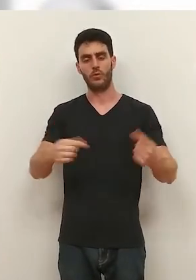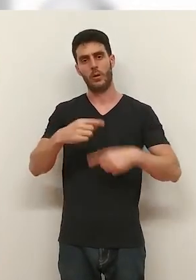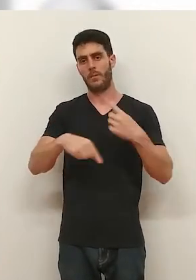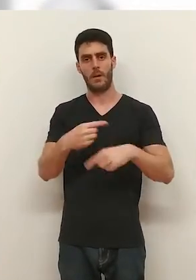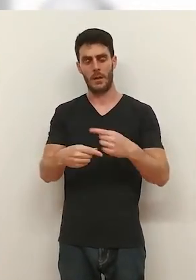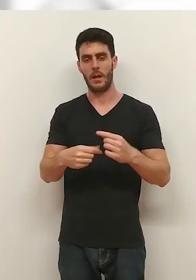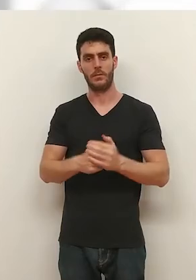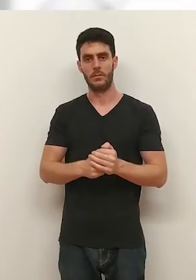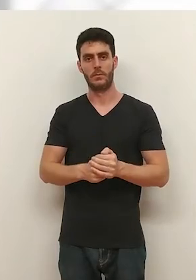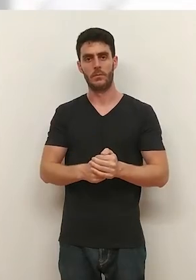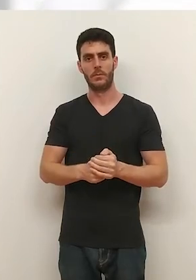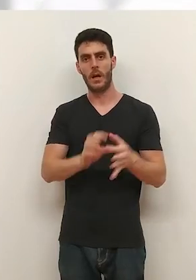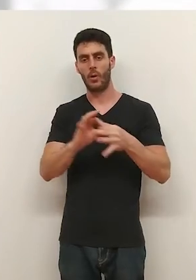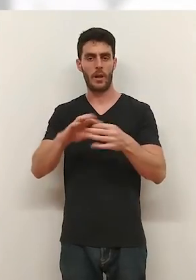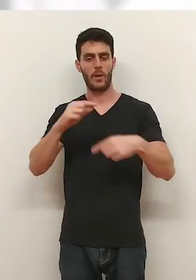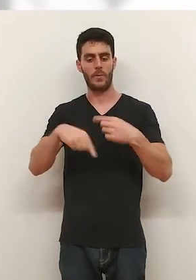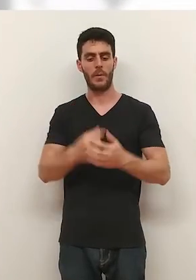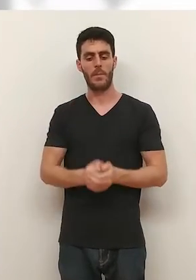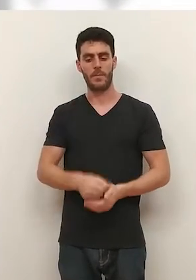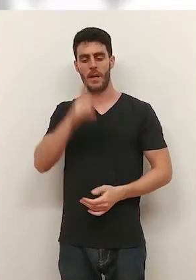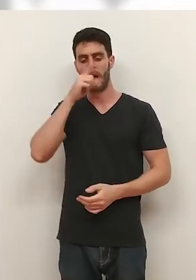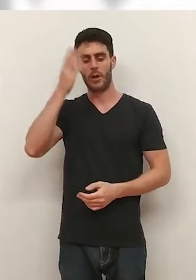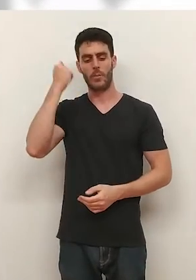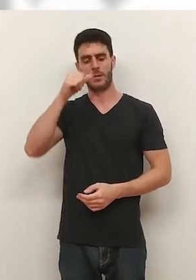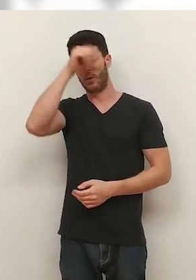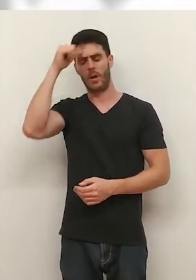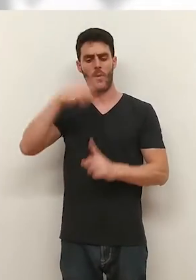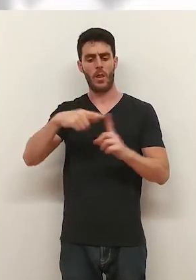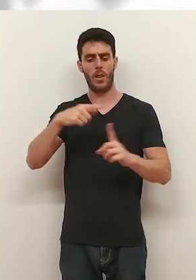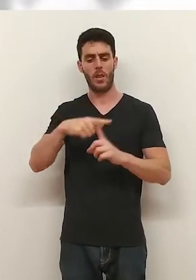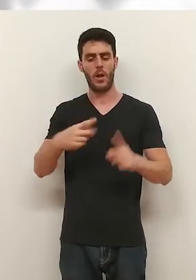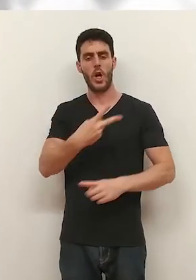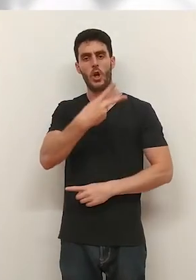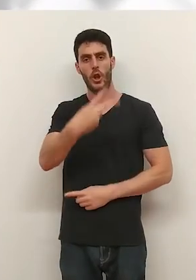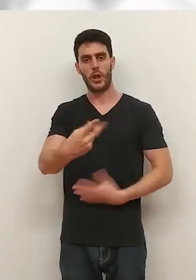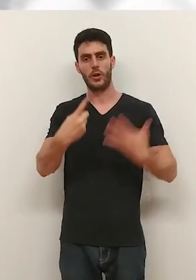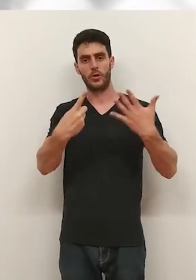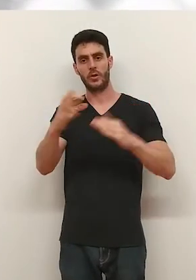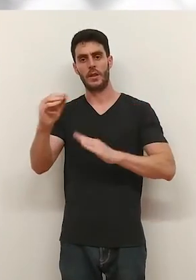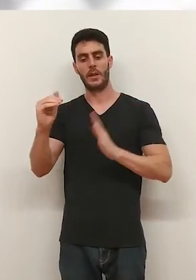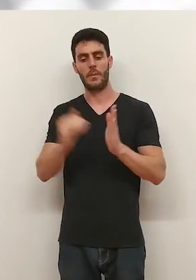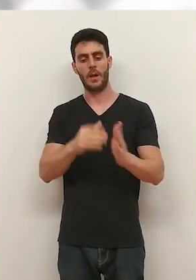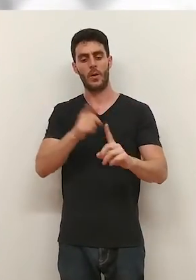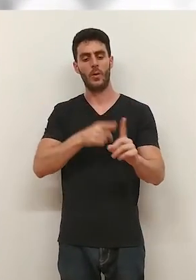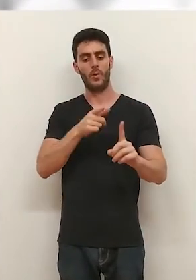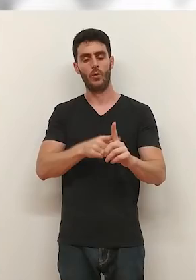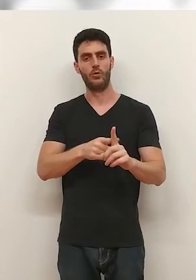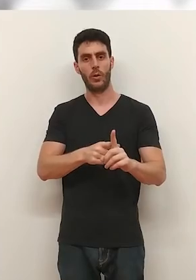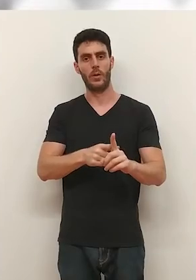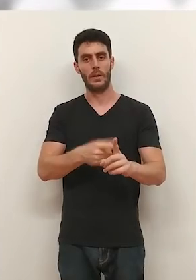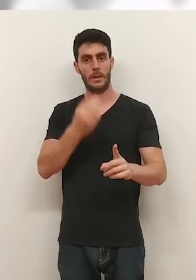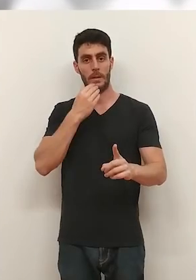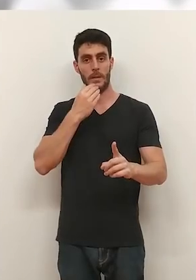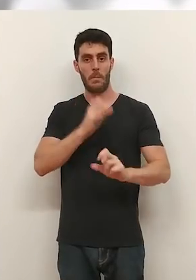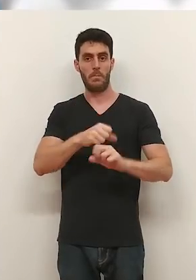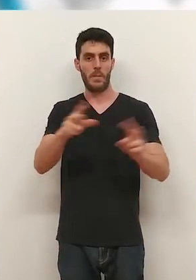facilita y ayuda mucho a las familias en esta conciliación. El año pasado, con un calor moderado, se registraron 260.000 usos